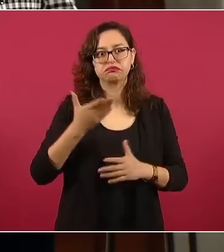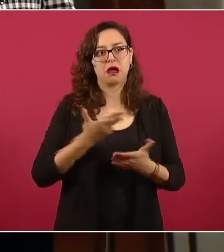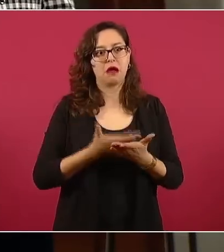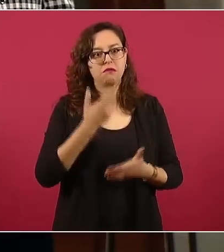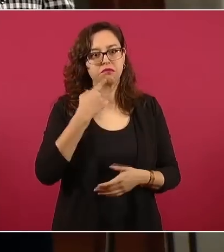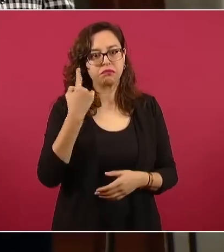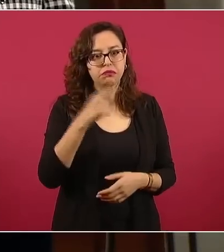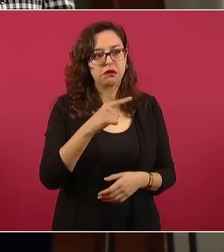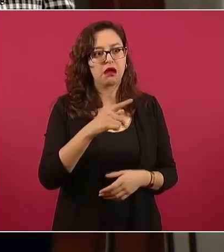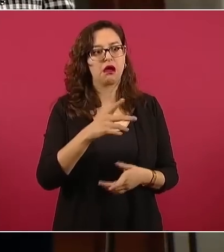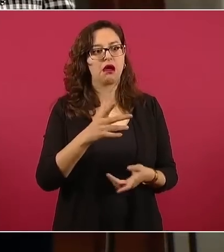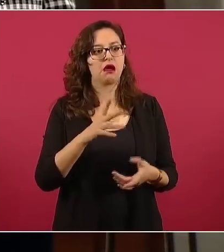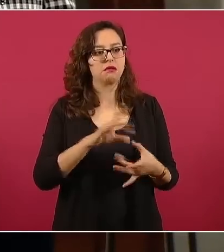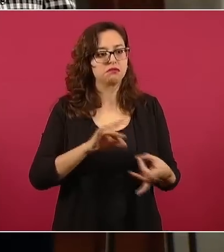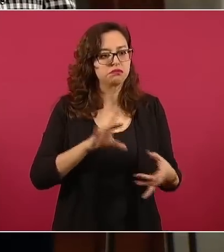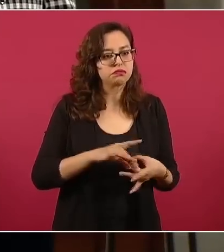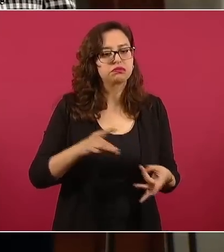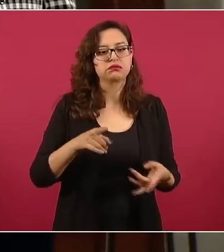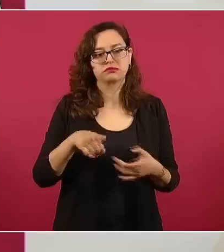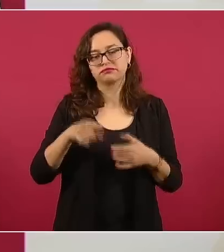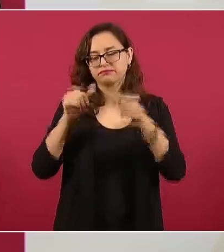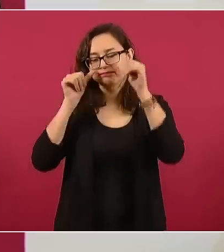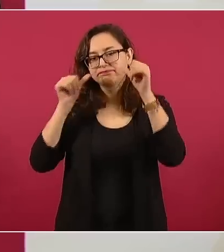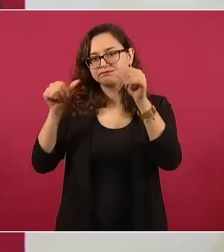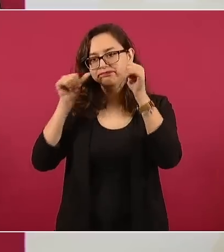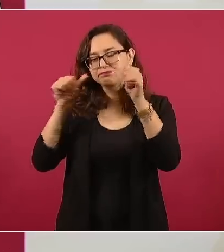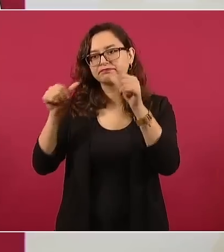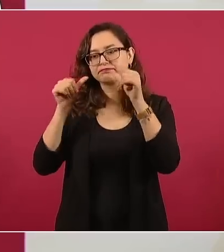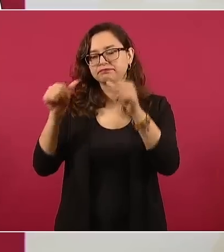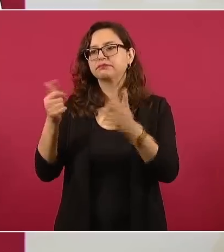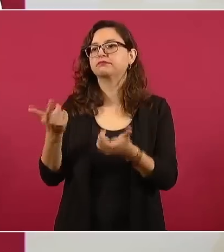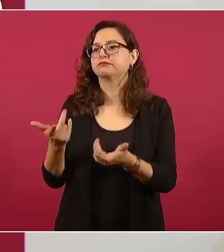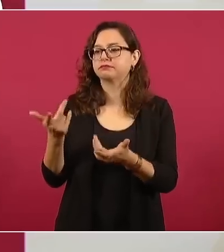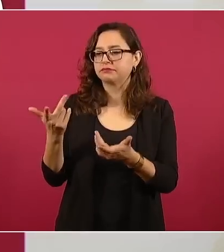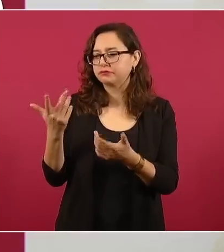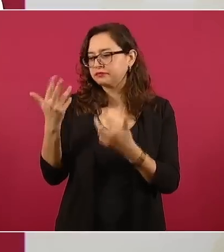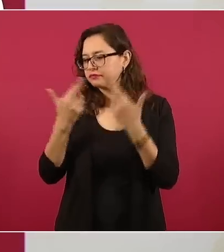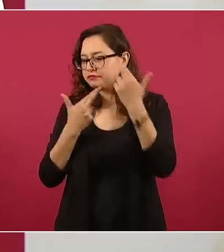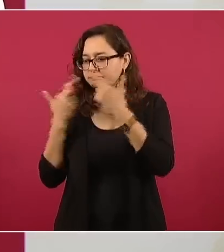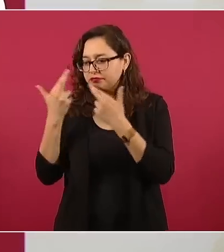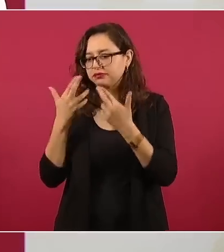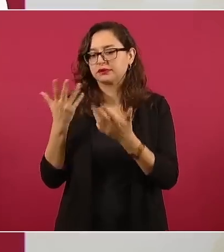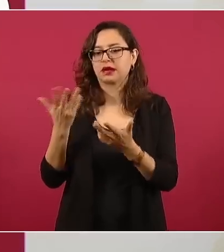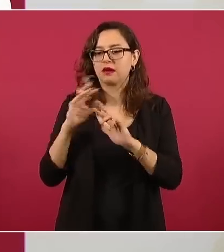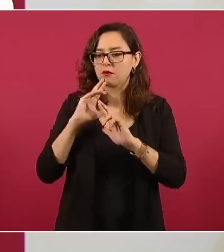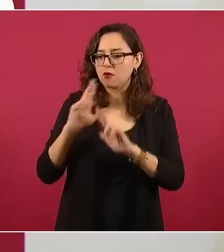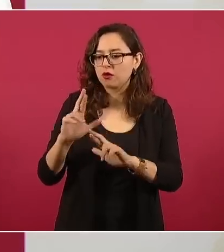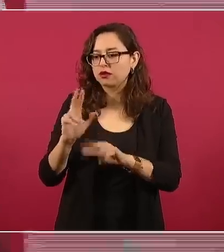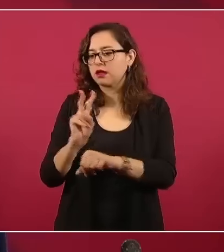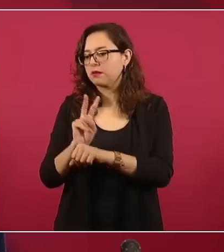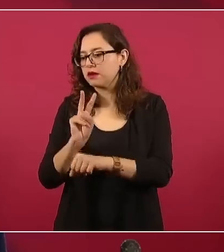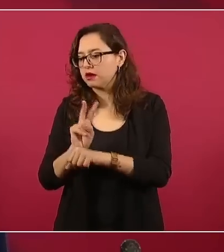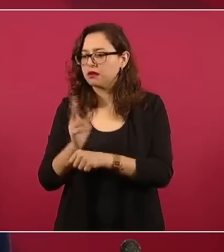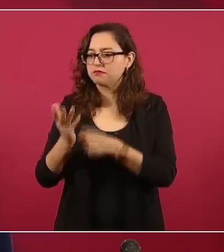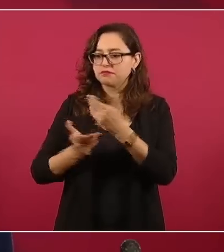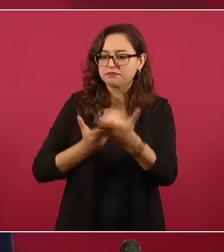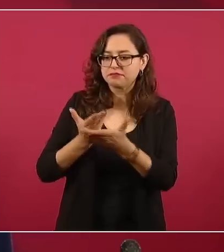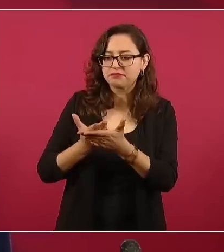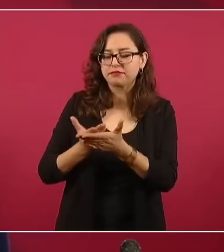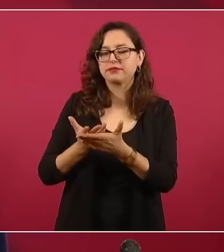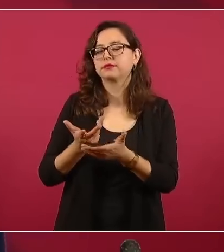demandas. Y son los encargados de dar respuesta, seguimiento a esas peticiones.